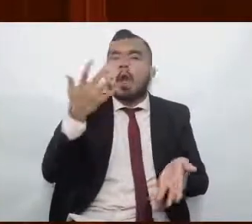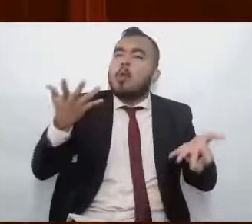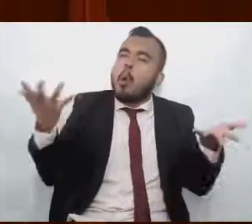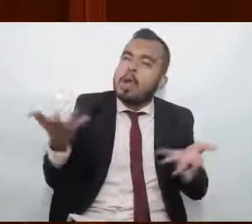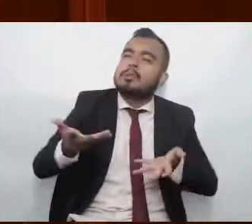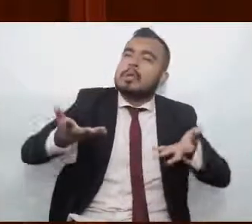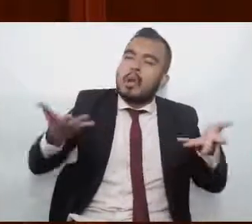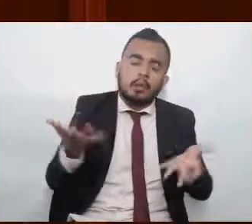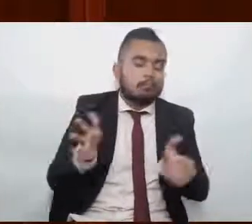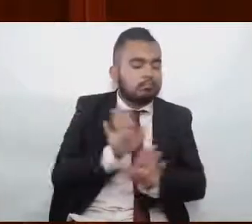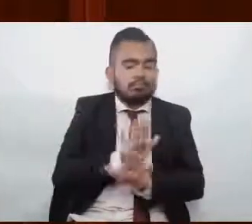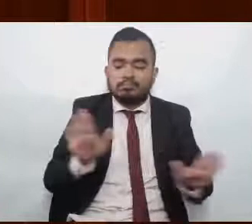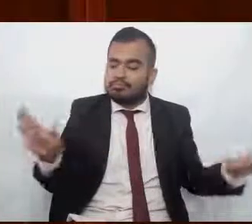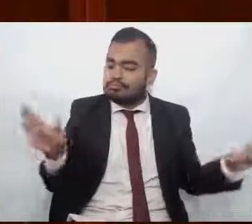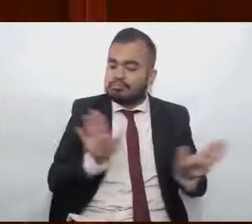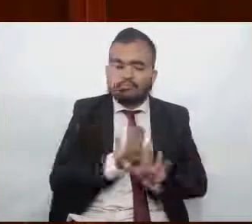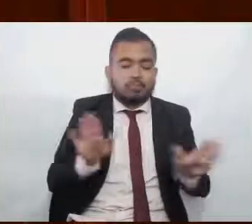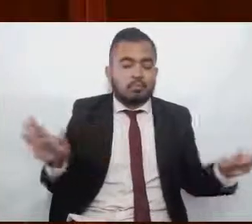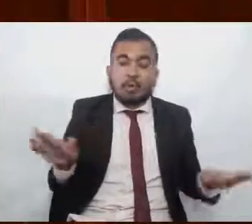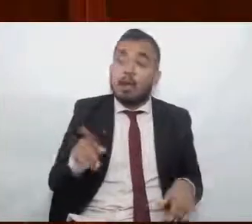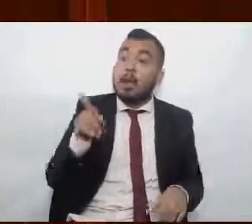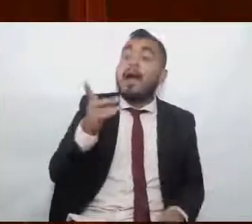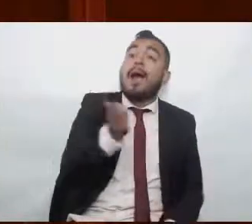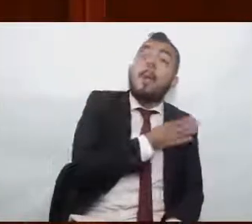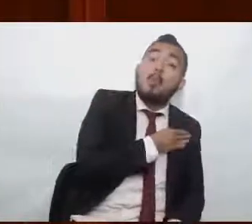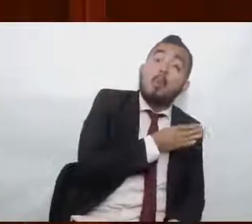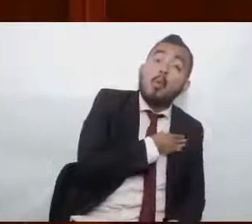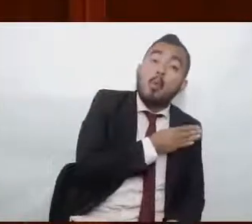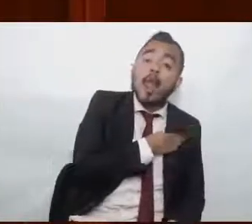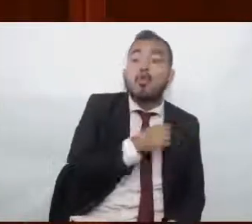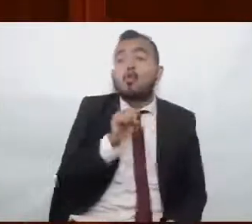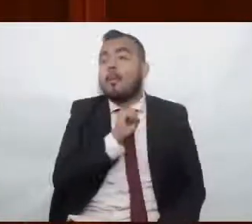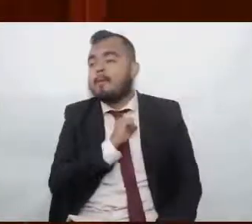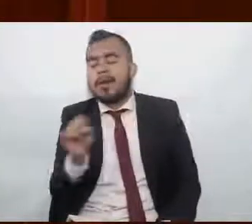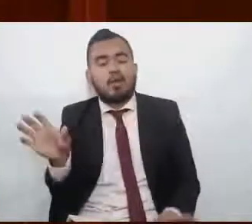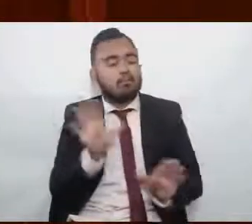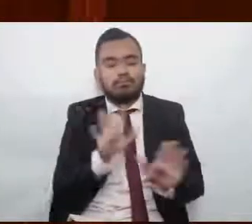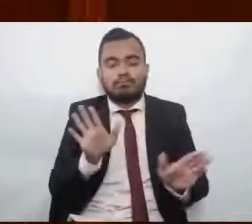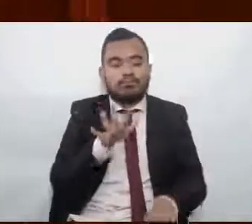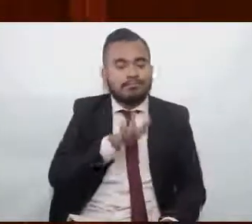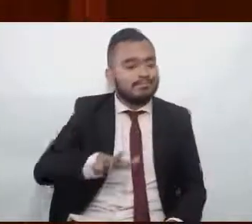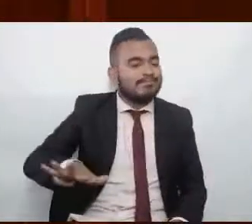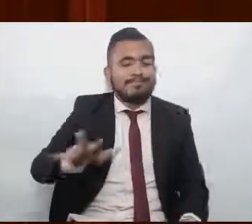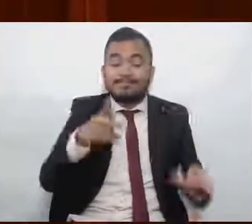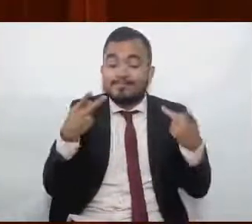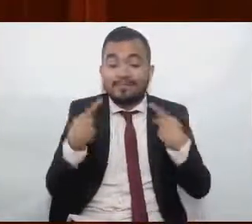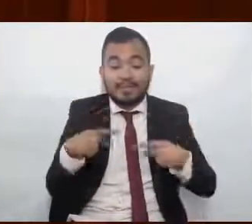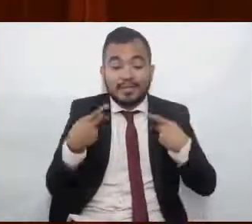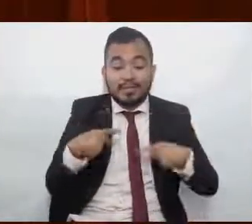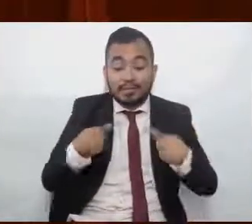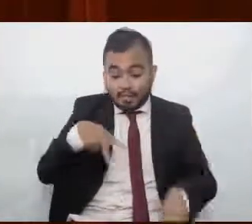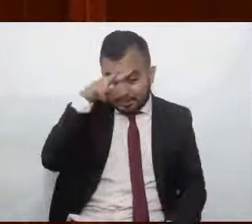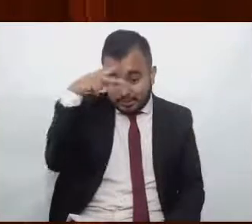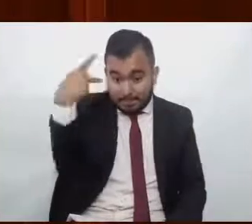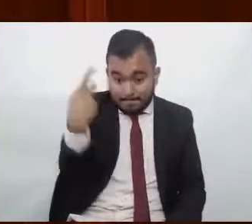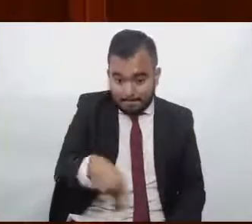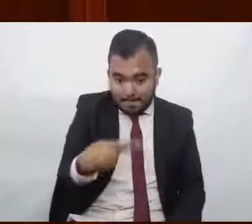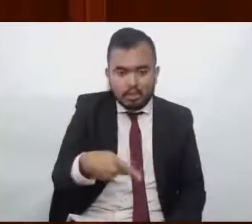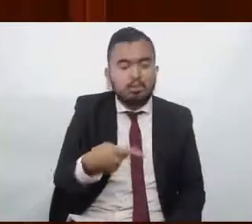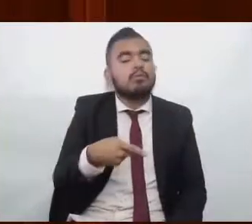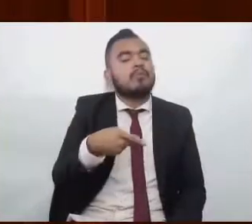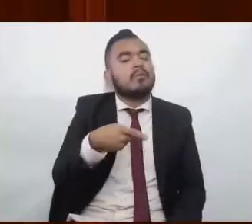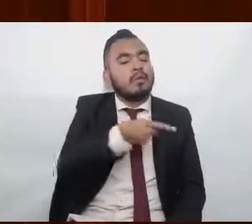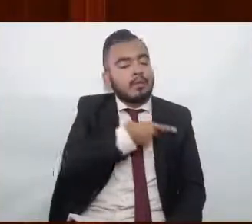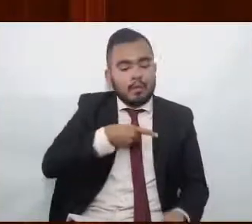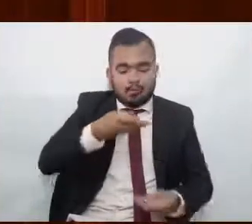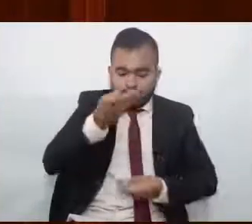y tachemos a otros de malos. Me parece que el pueblo de México y las circunstancias que vivimos merecen que todos nos apliquemos